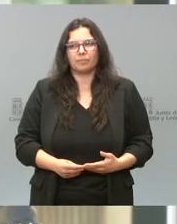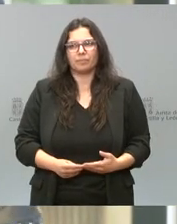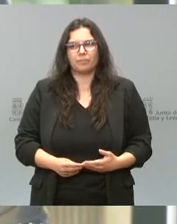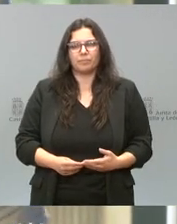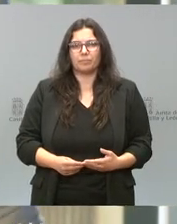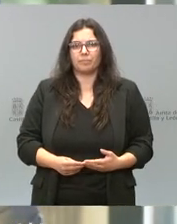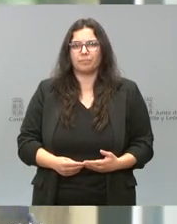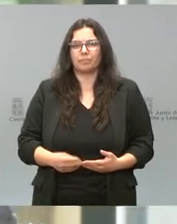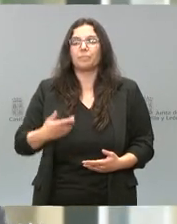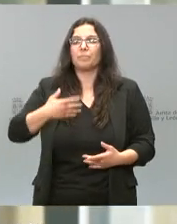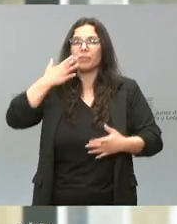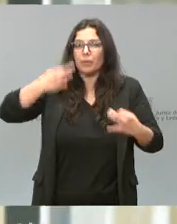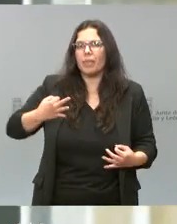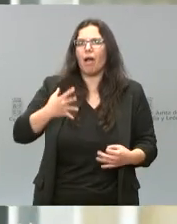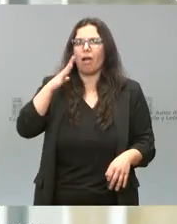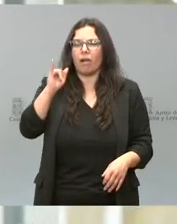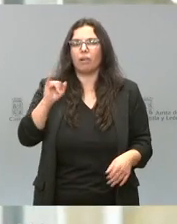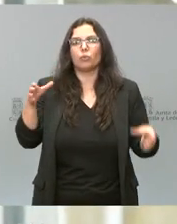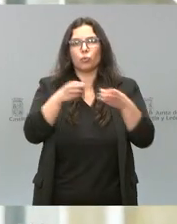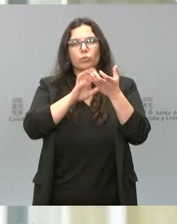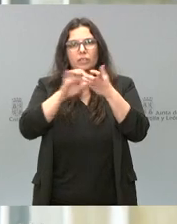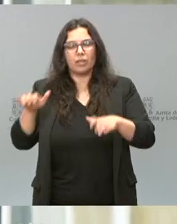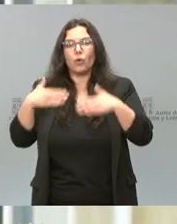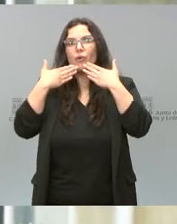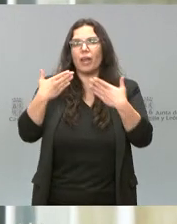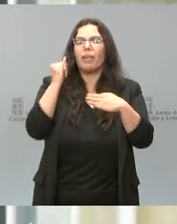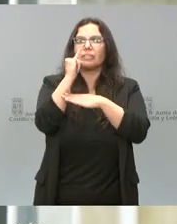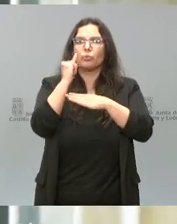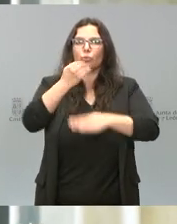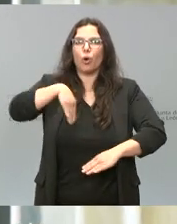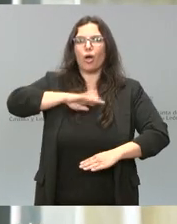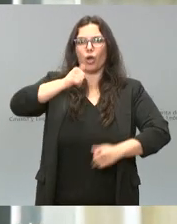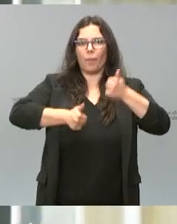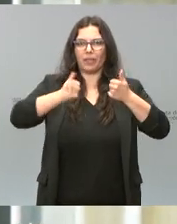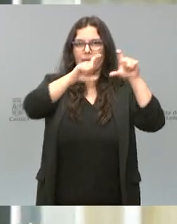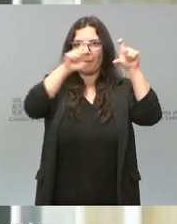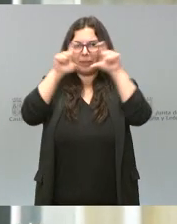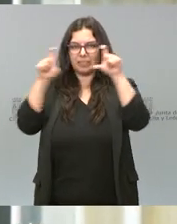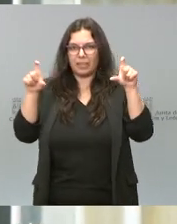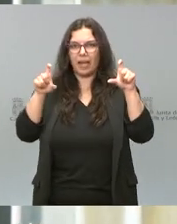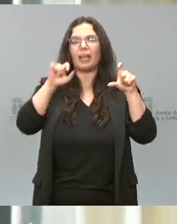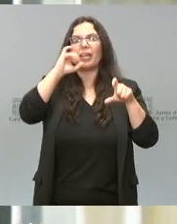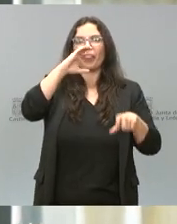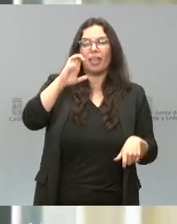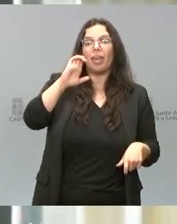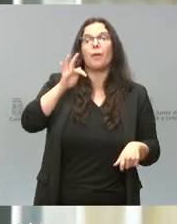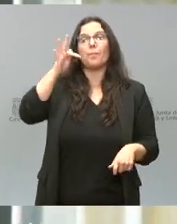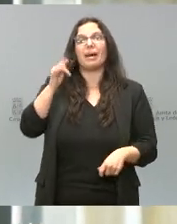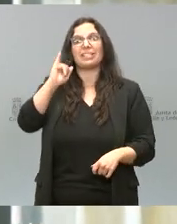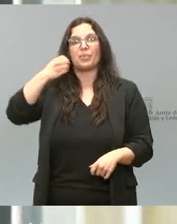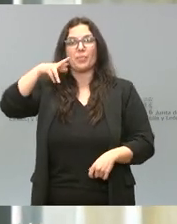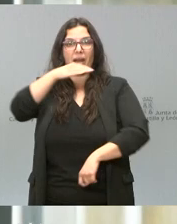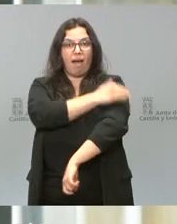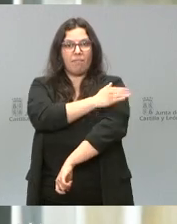existen. La Junta de Castellón, a través del Instituto de Competitividad Empresarial, ICEM e Iberabal, vienen trabajando ya